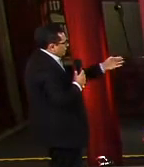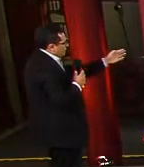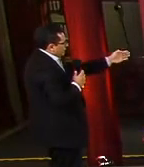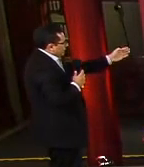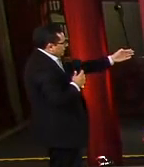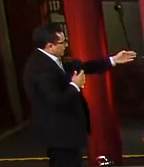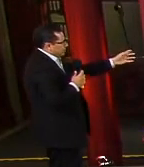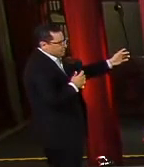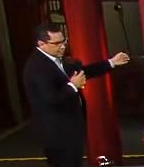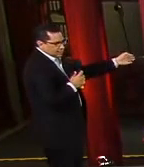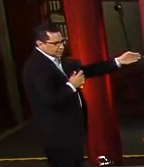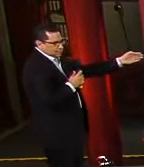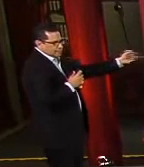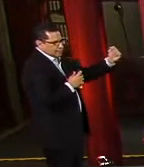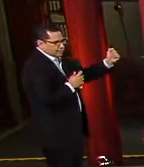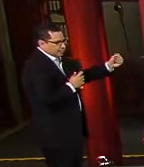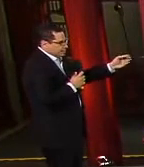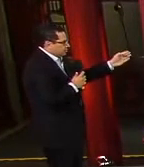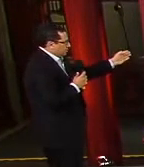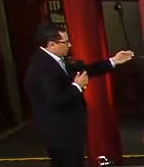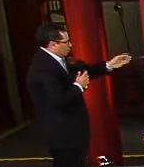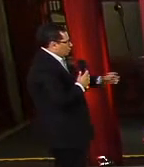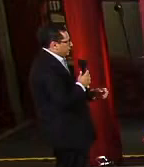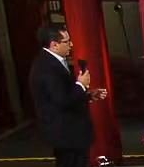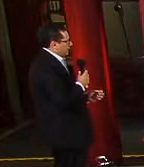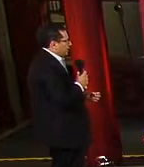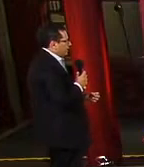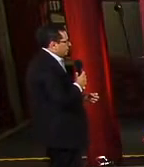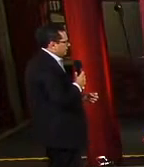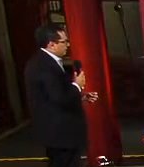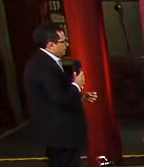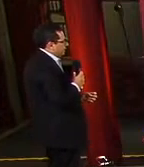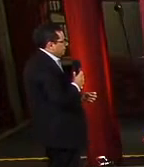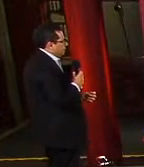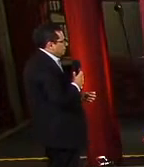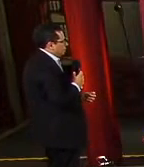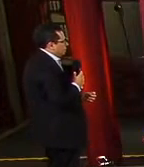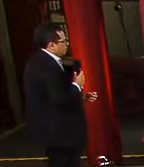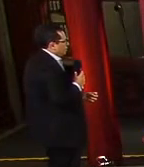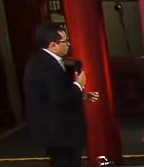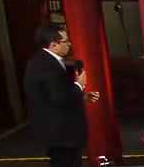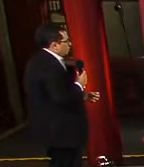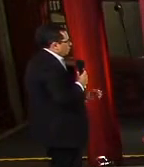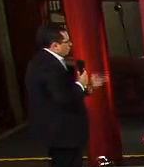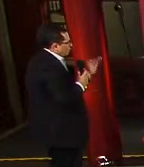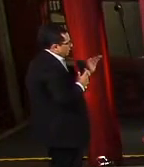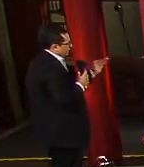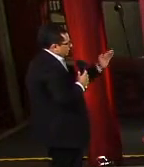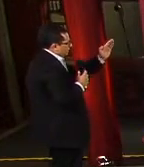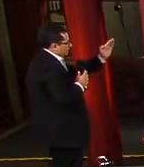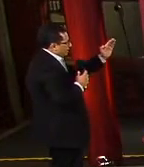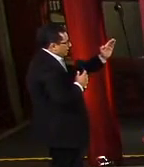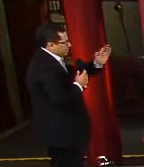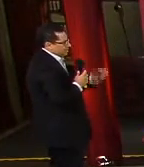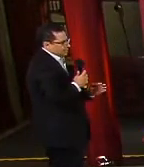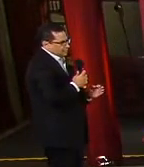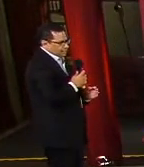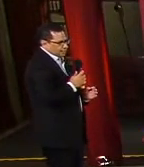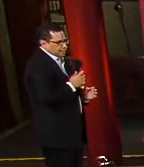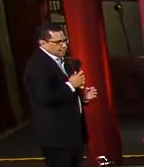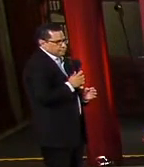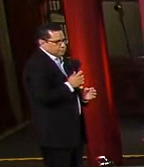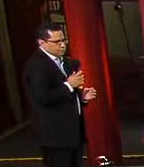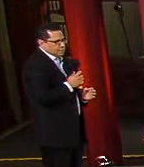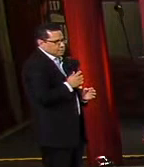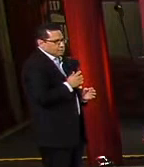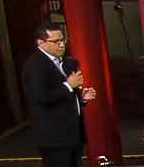vean ustedes en la carga incidente, que son las barritas de color naranja en la parte inferior, como de una tendencia ascendente